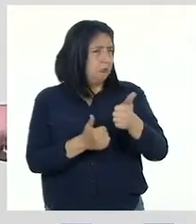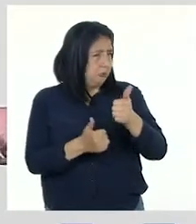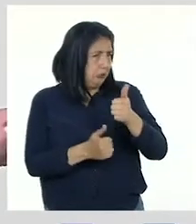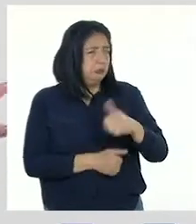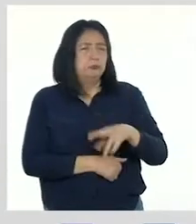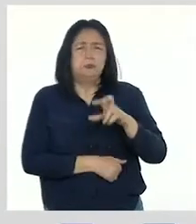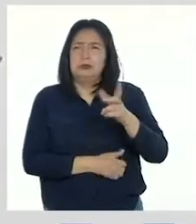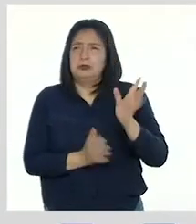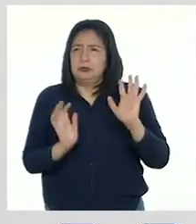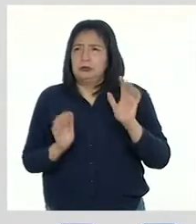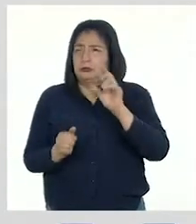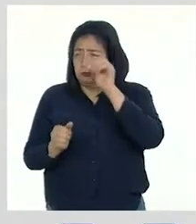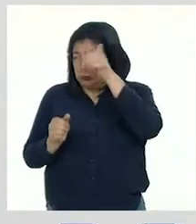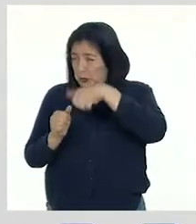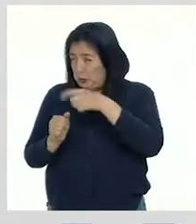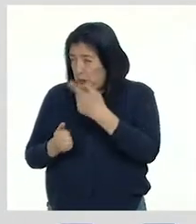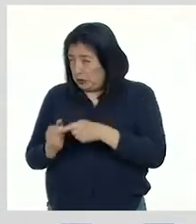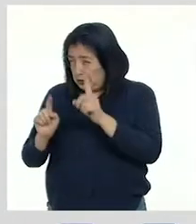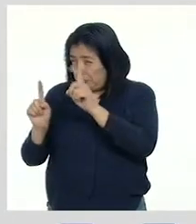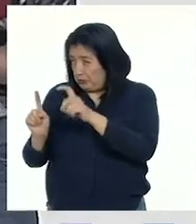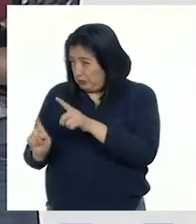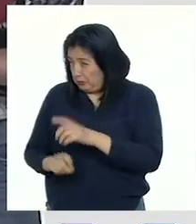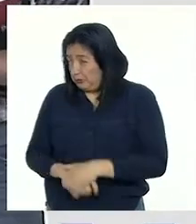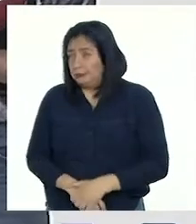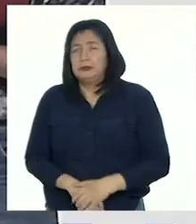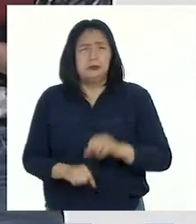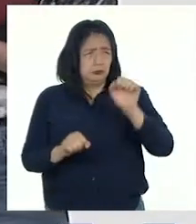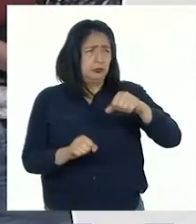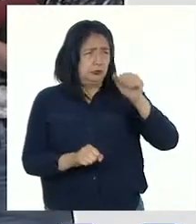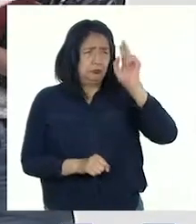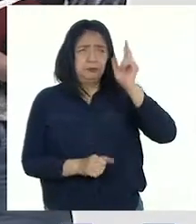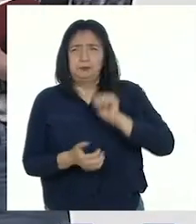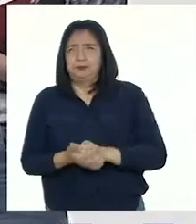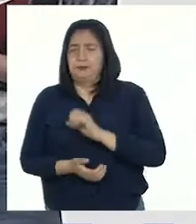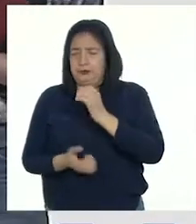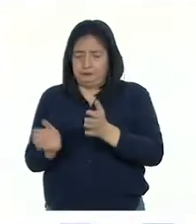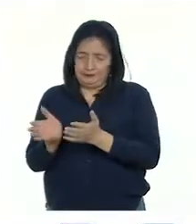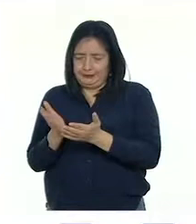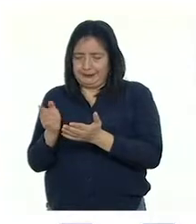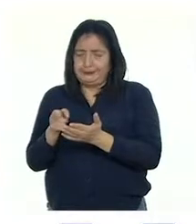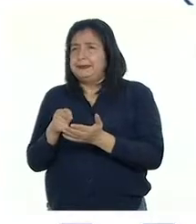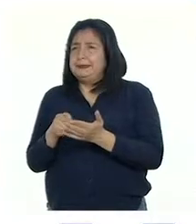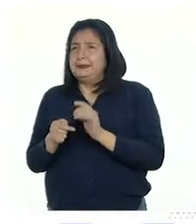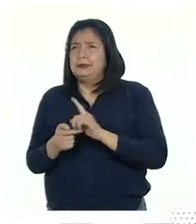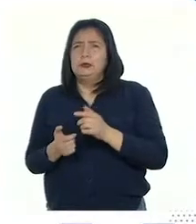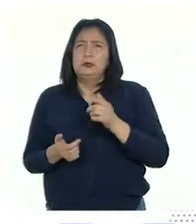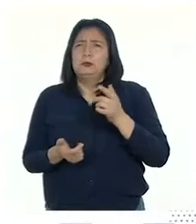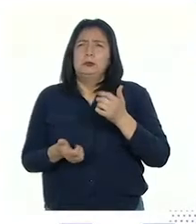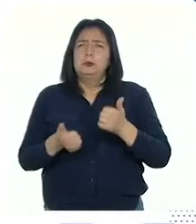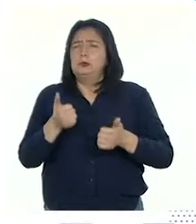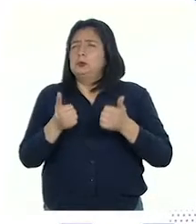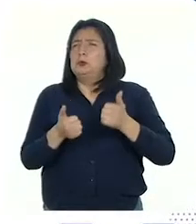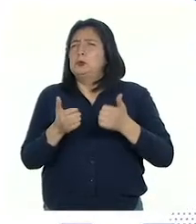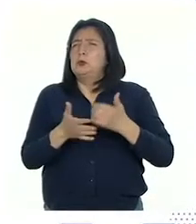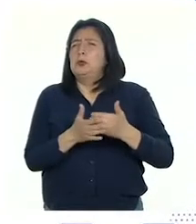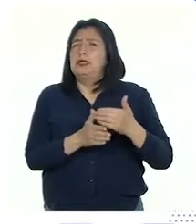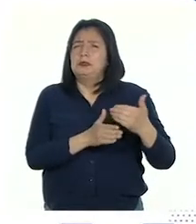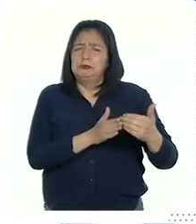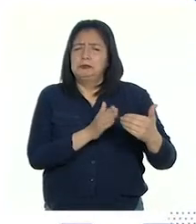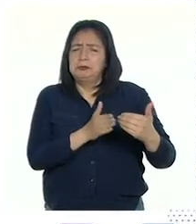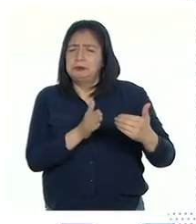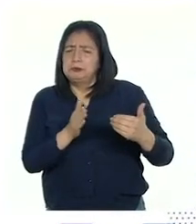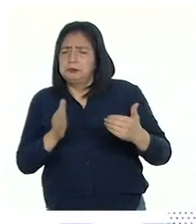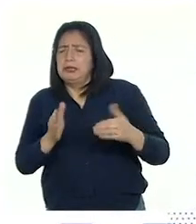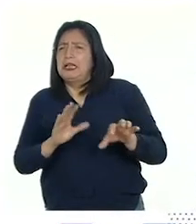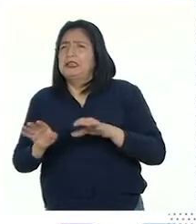es, Patti. ¿Nos recuerdas las preguntas? Claro, profesora. Dice así. ¿Cuáles fueron los pasos que seguí para